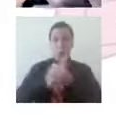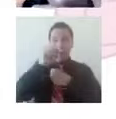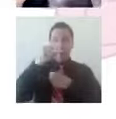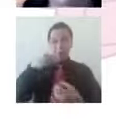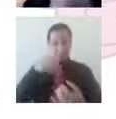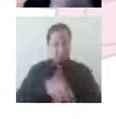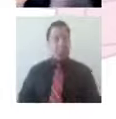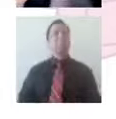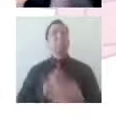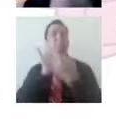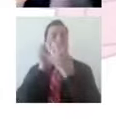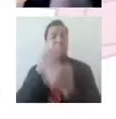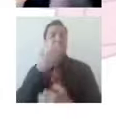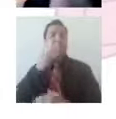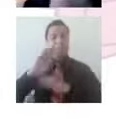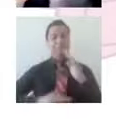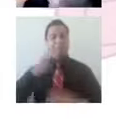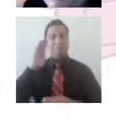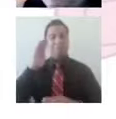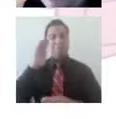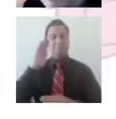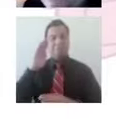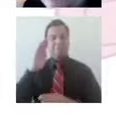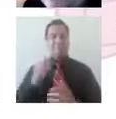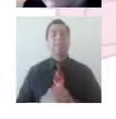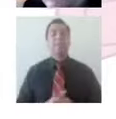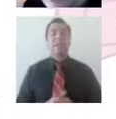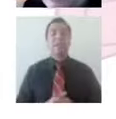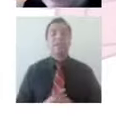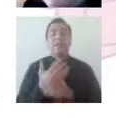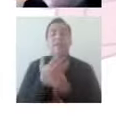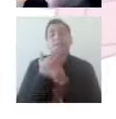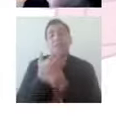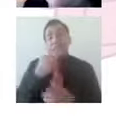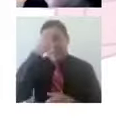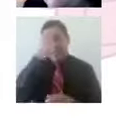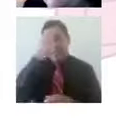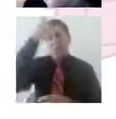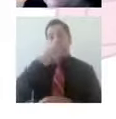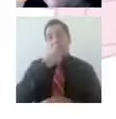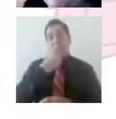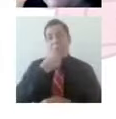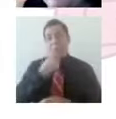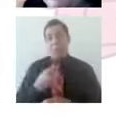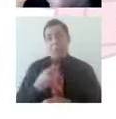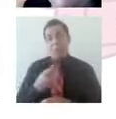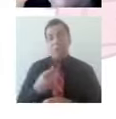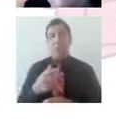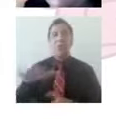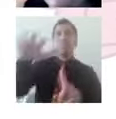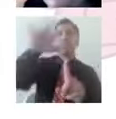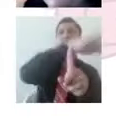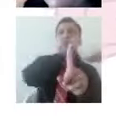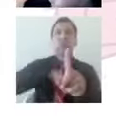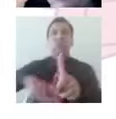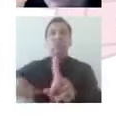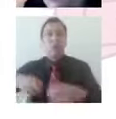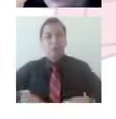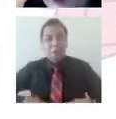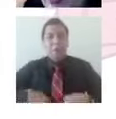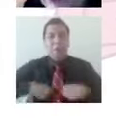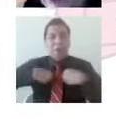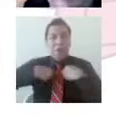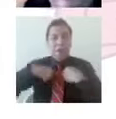ahorita se me fue el autor, que dice así, la verdadera filosofía de la vida es reaprender a ver el mundo. Y mis queridos asistentes,